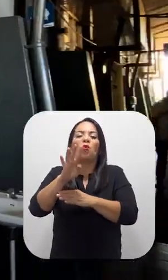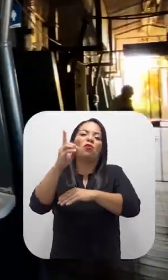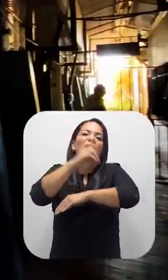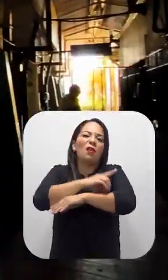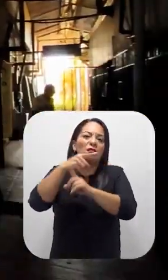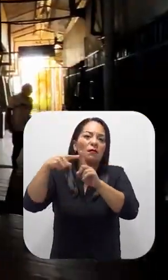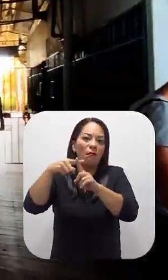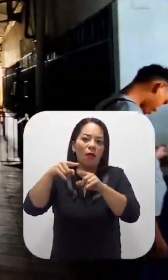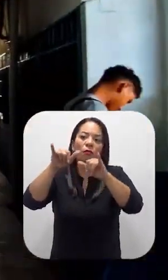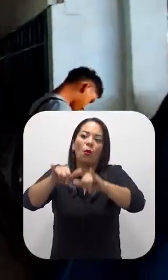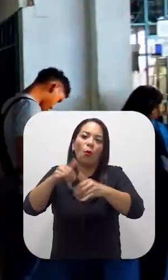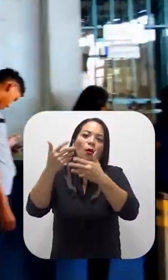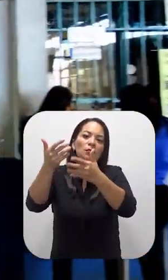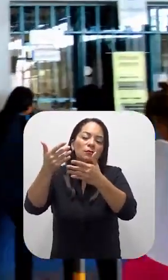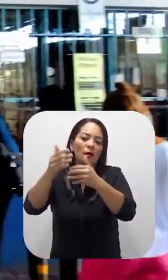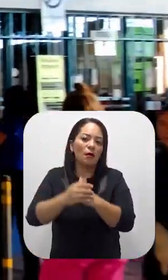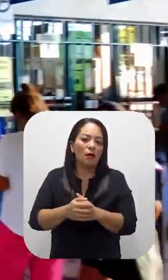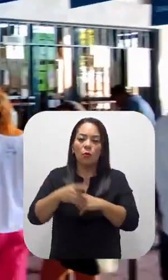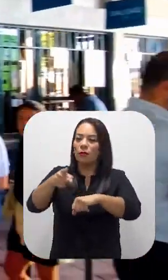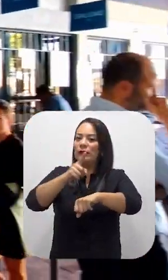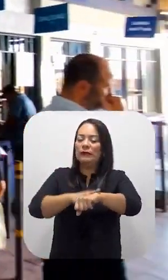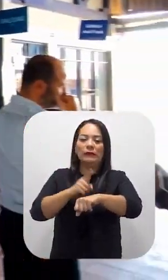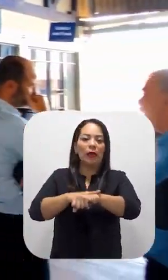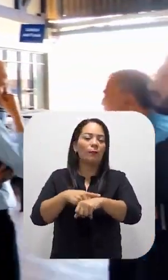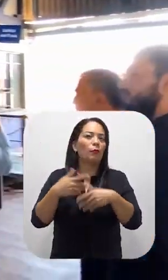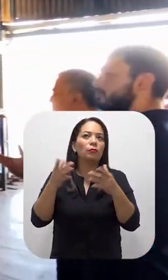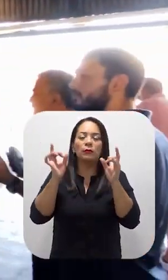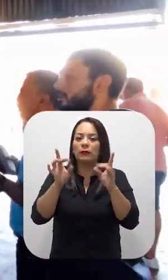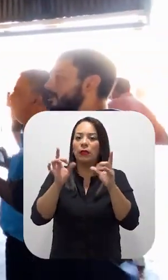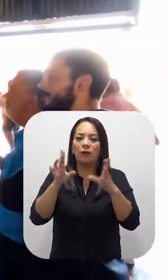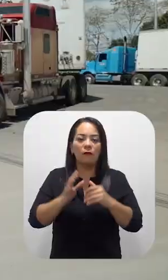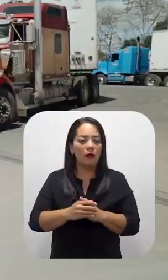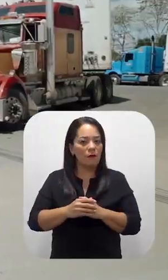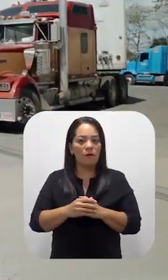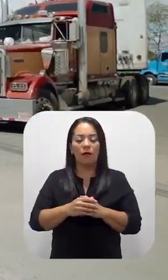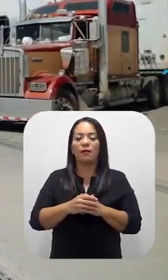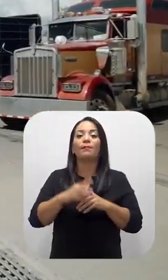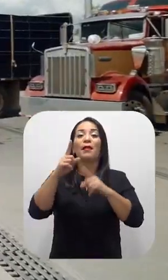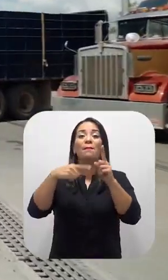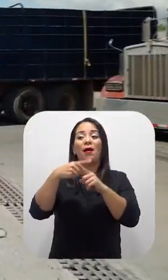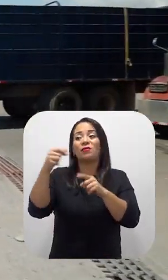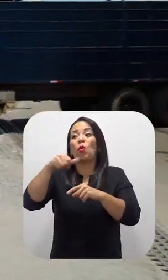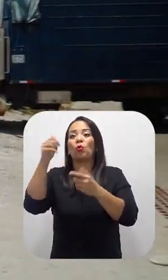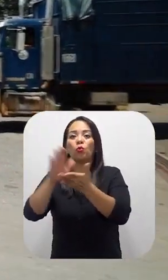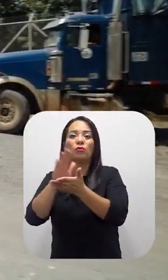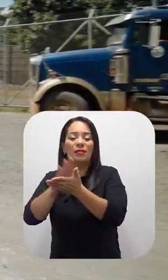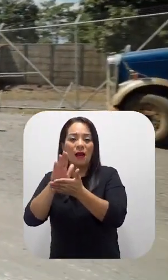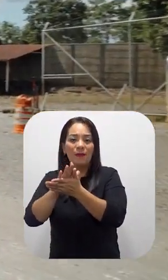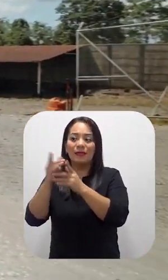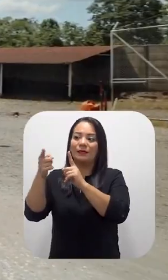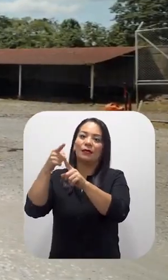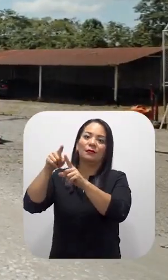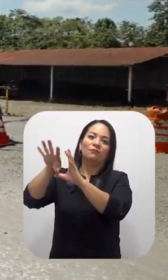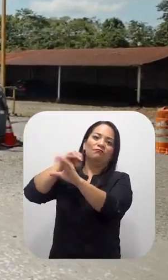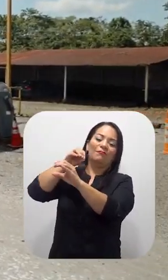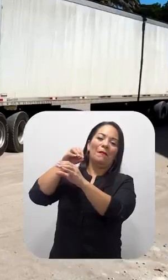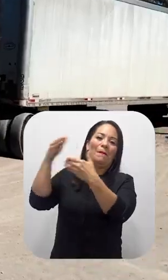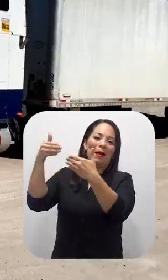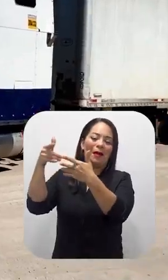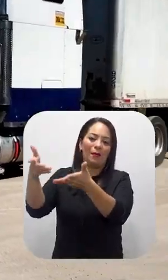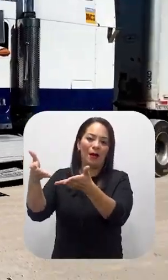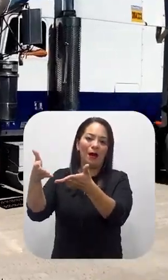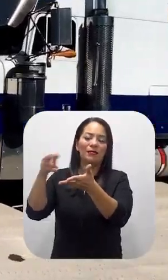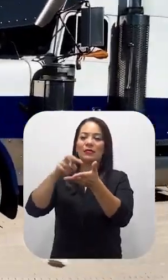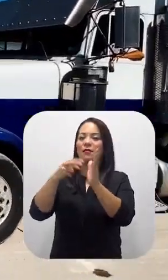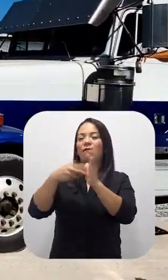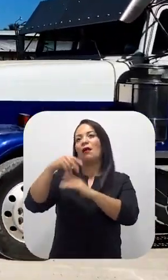.5 días o más. Estos pasos y tiempos no contabilizan aquellos relacionados con los trámites de salida de Panamá,